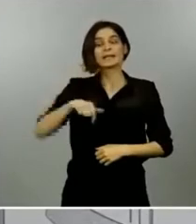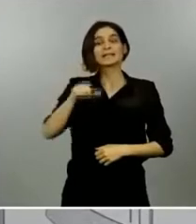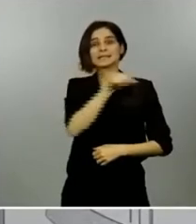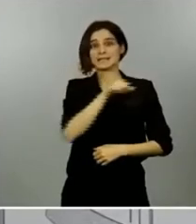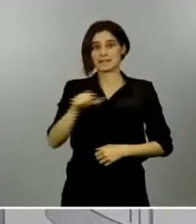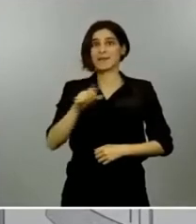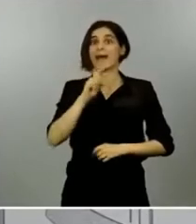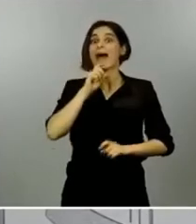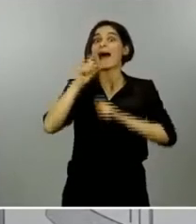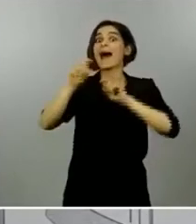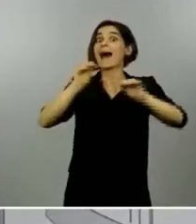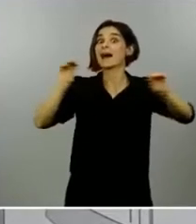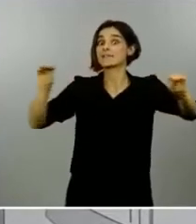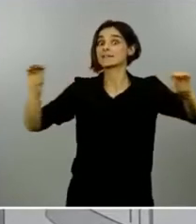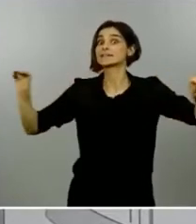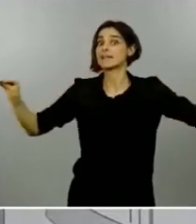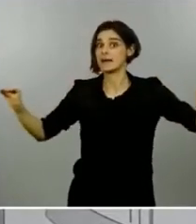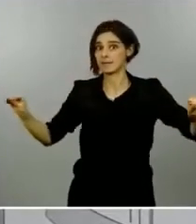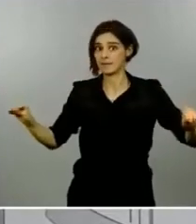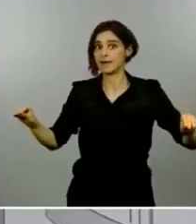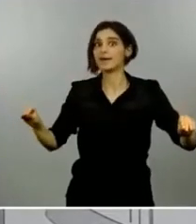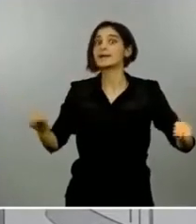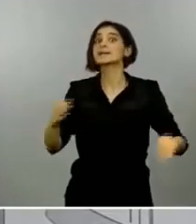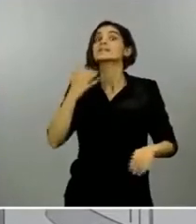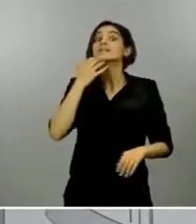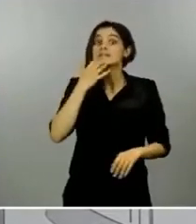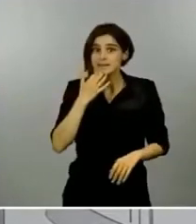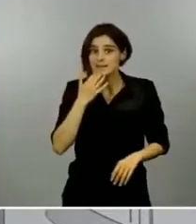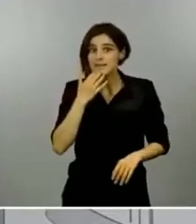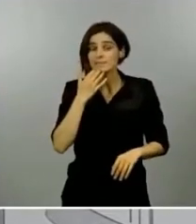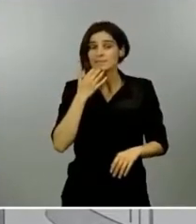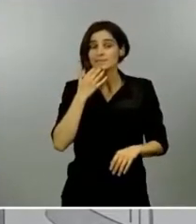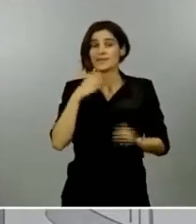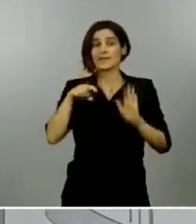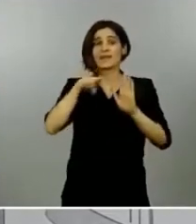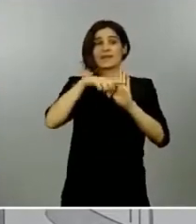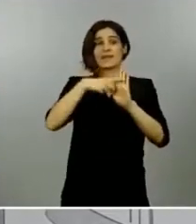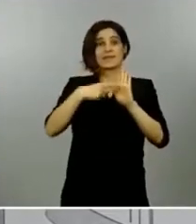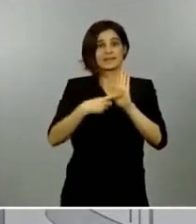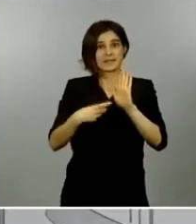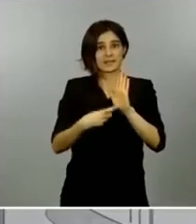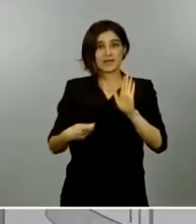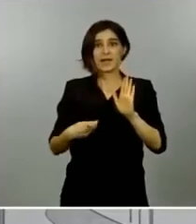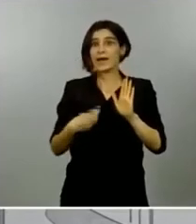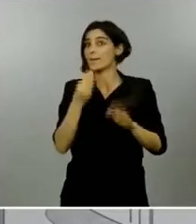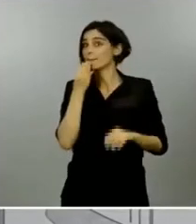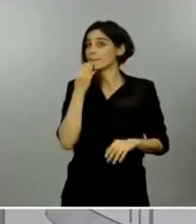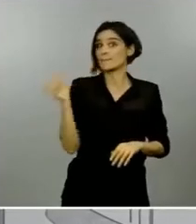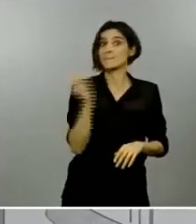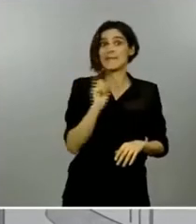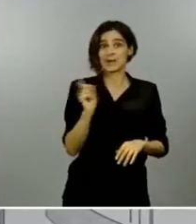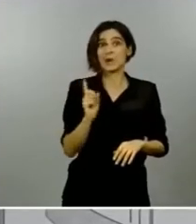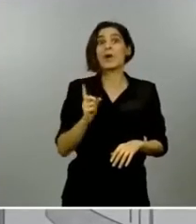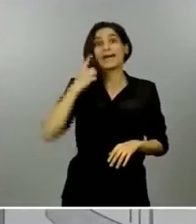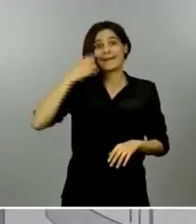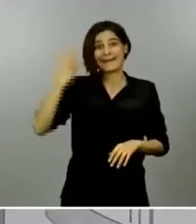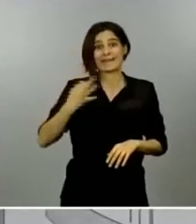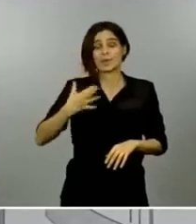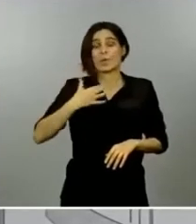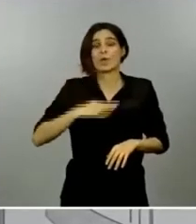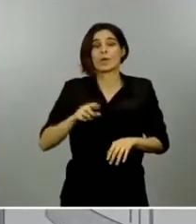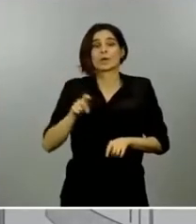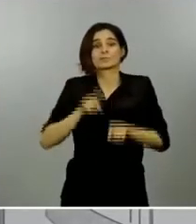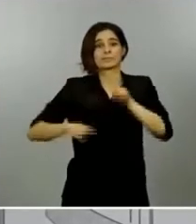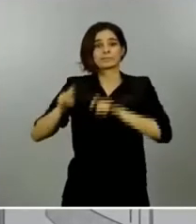de volver al confinamiento si se gestiona bien la desescalada, o mejor dicho, si no se gestiona bien la desescalada, y que nos